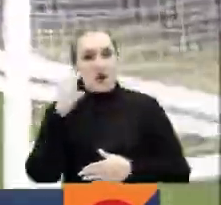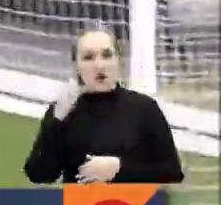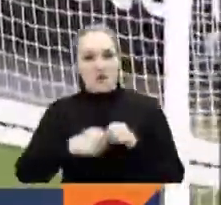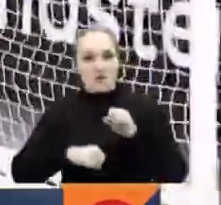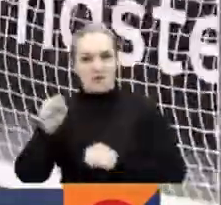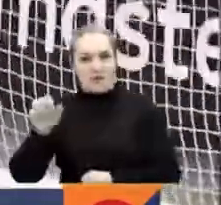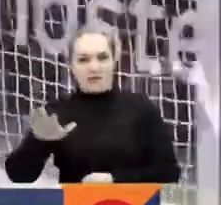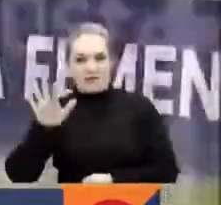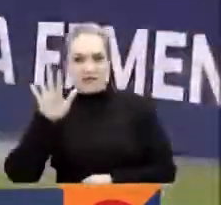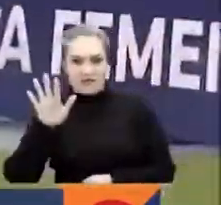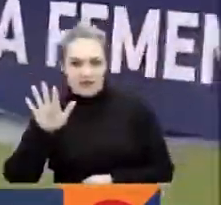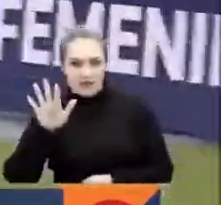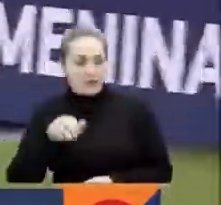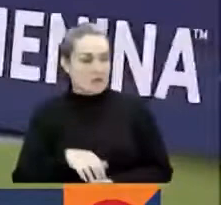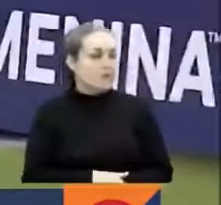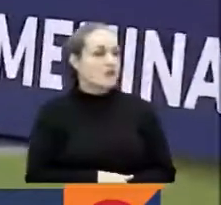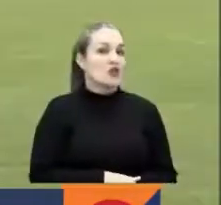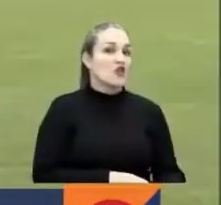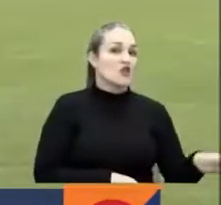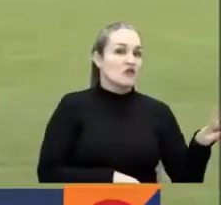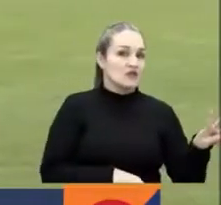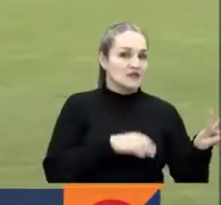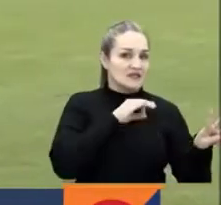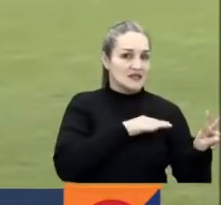Chile en dos y registran seis empates.